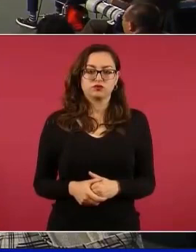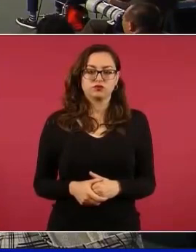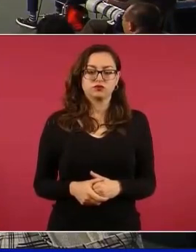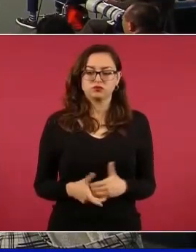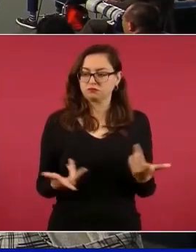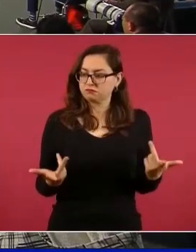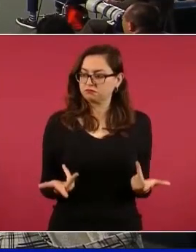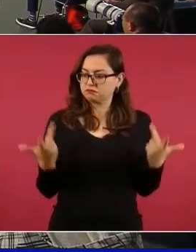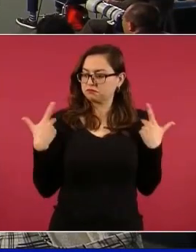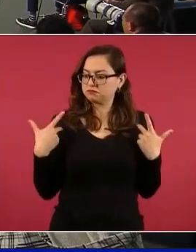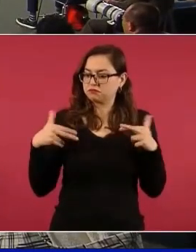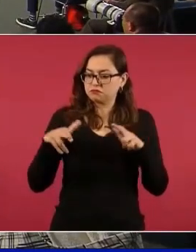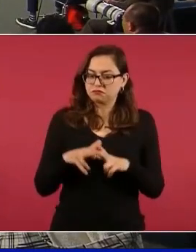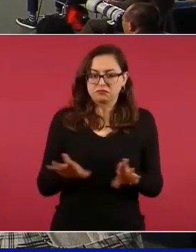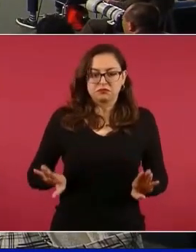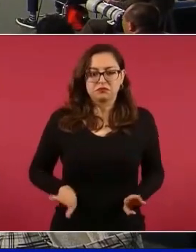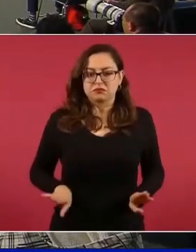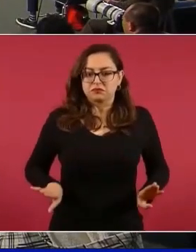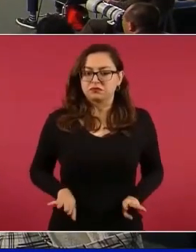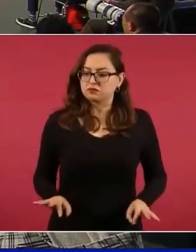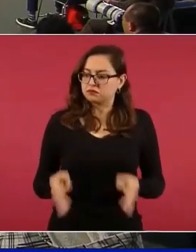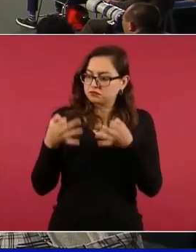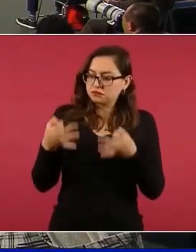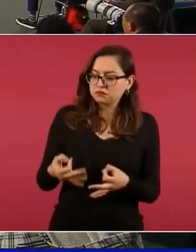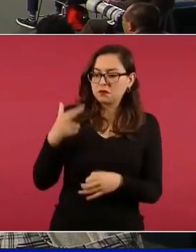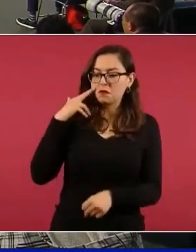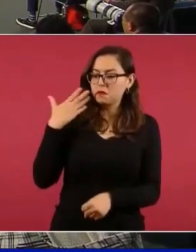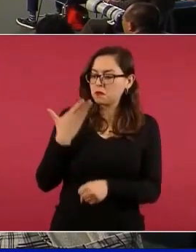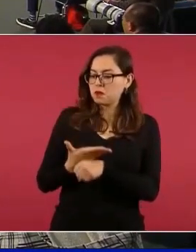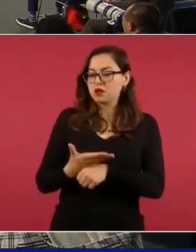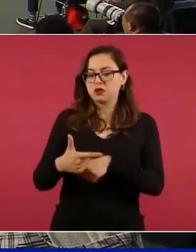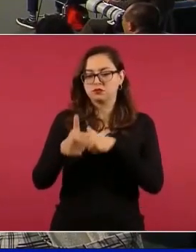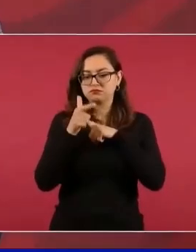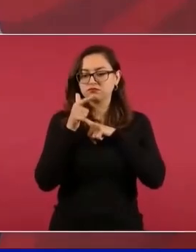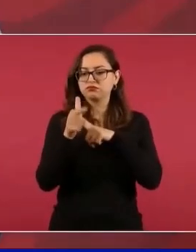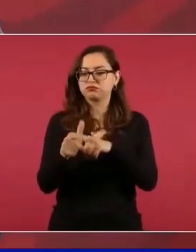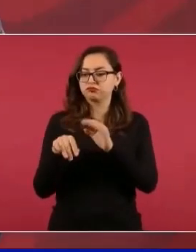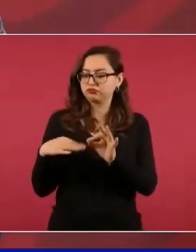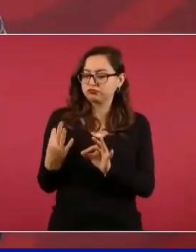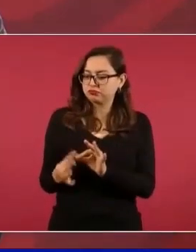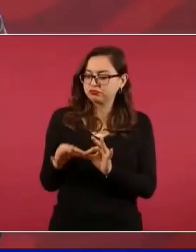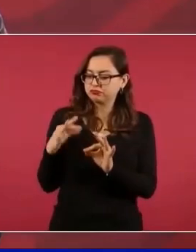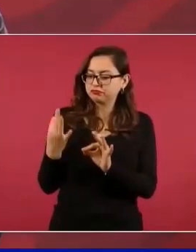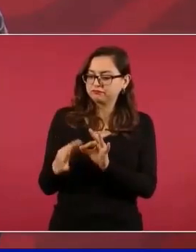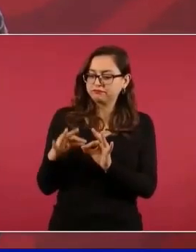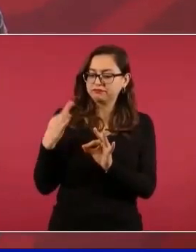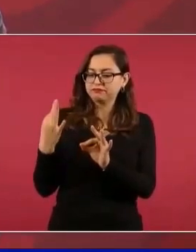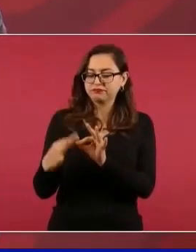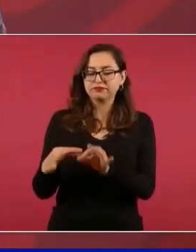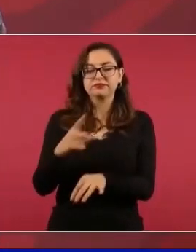maestros como siempre, actuando de manera responsable, que no hay inasistencias,